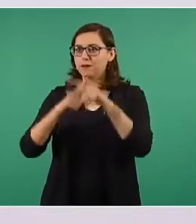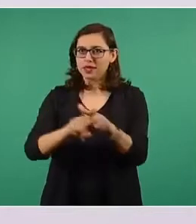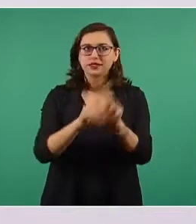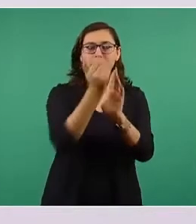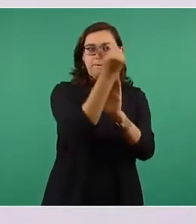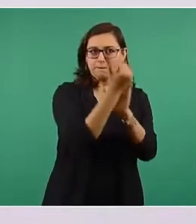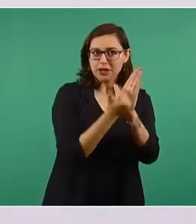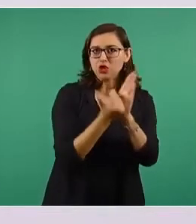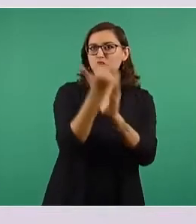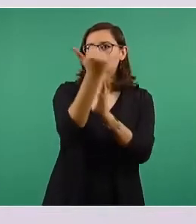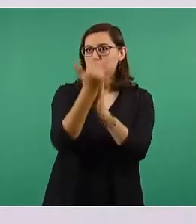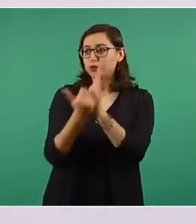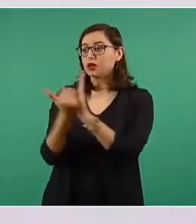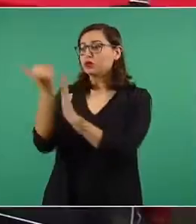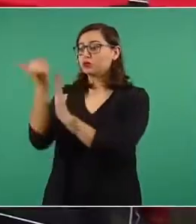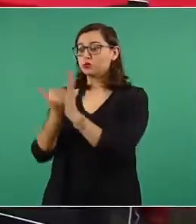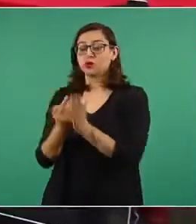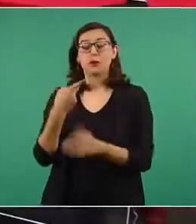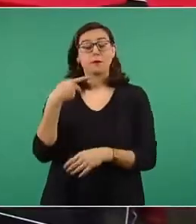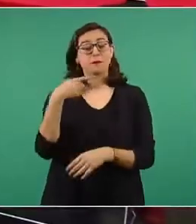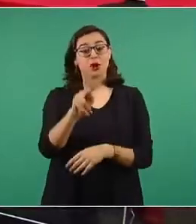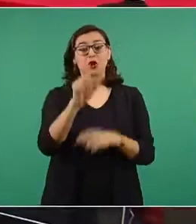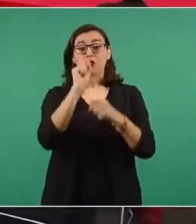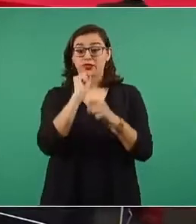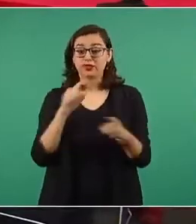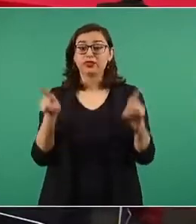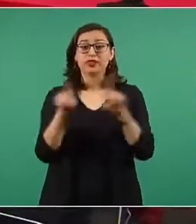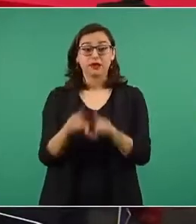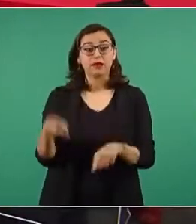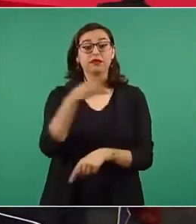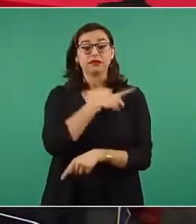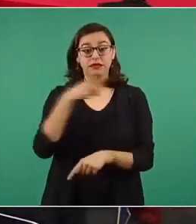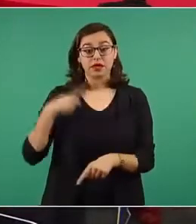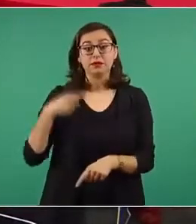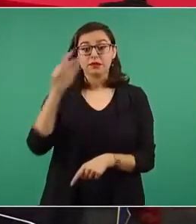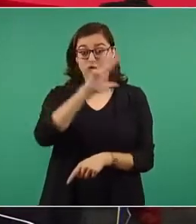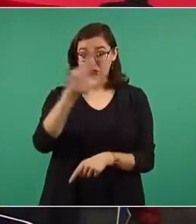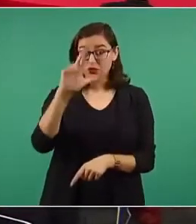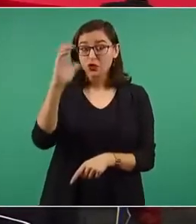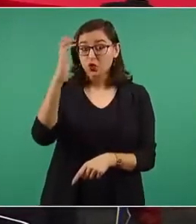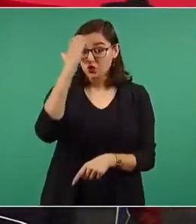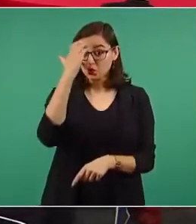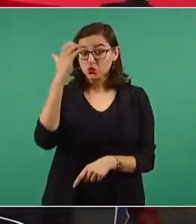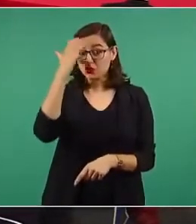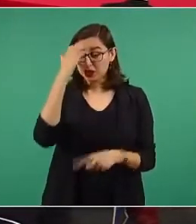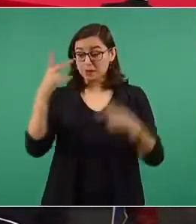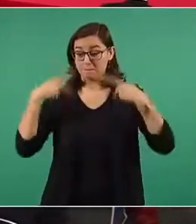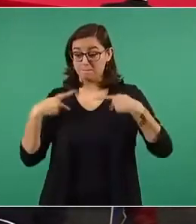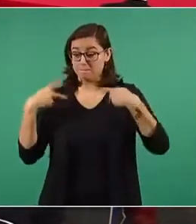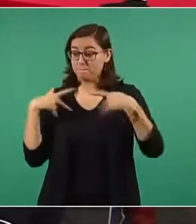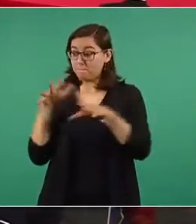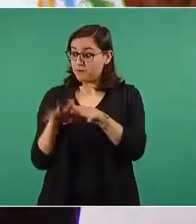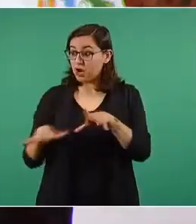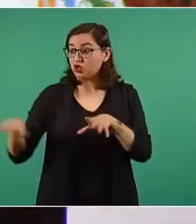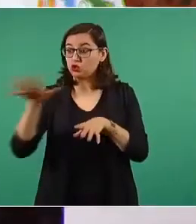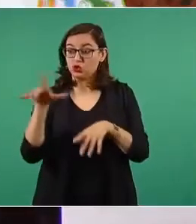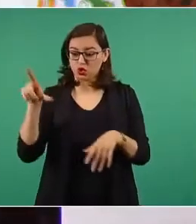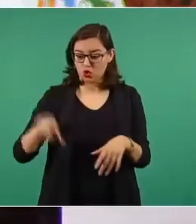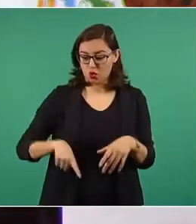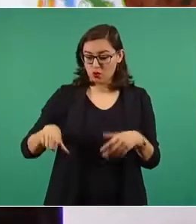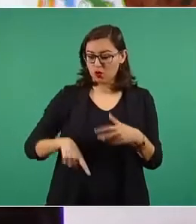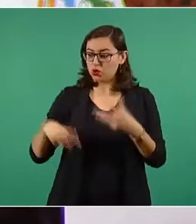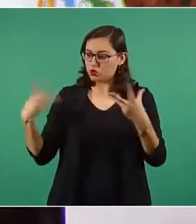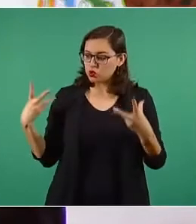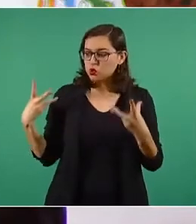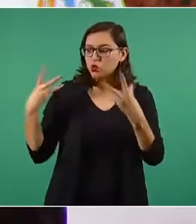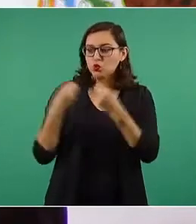hecho por el pueblo y el gobierno para ir recuperando poco a poco la normalidad.